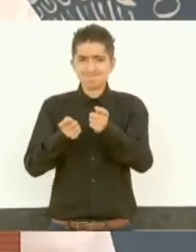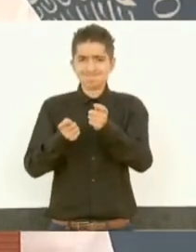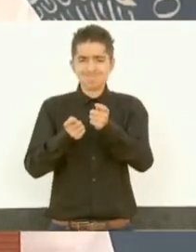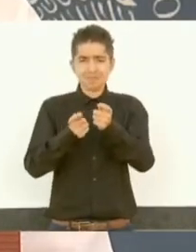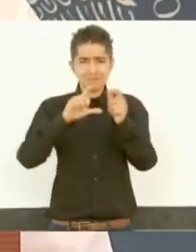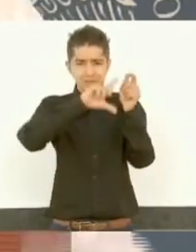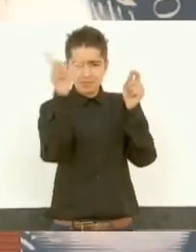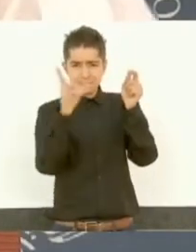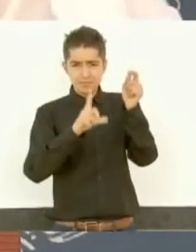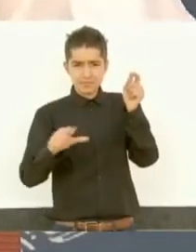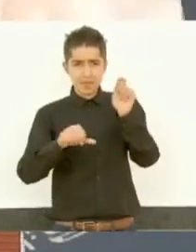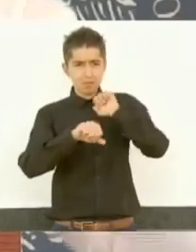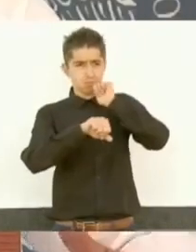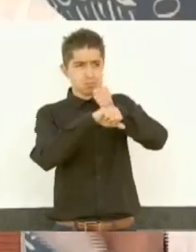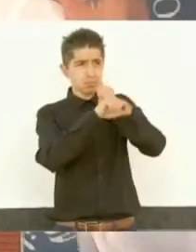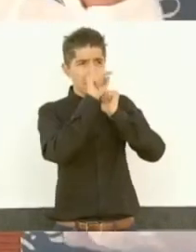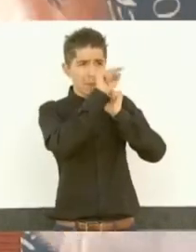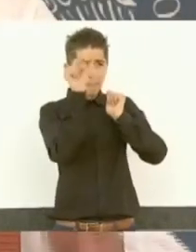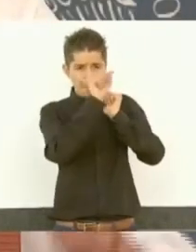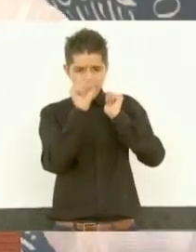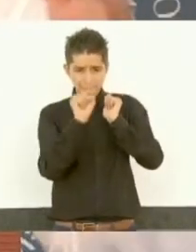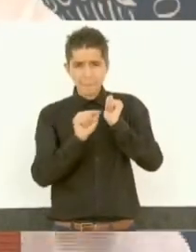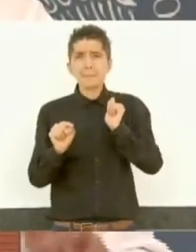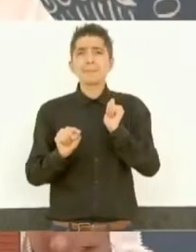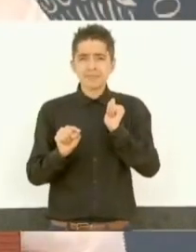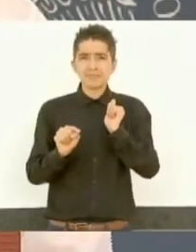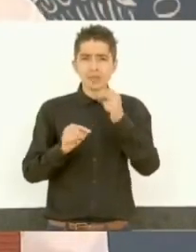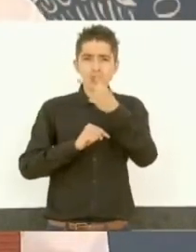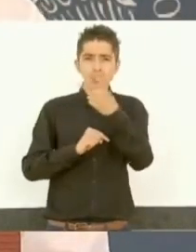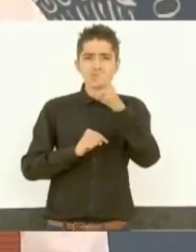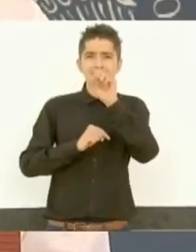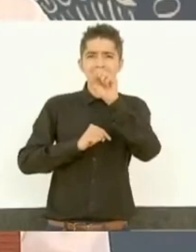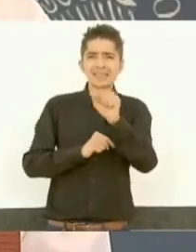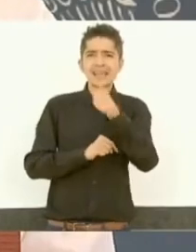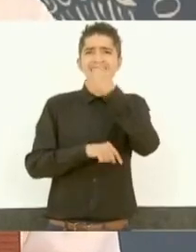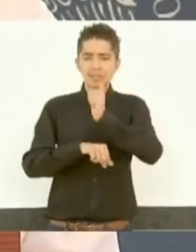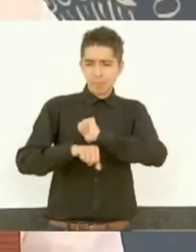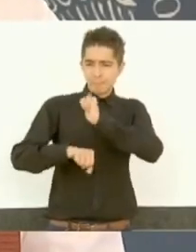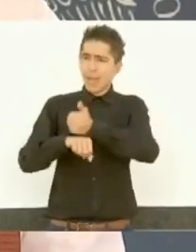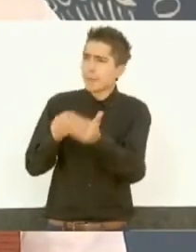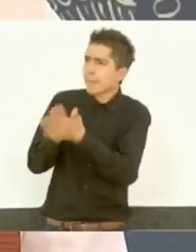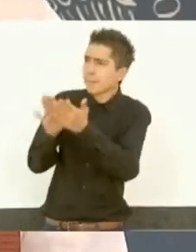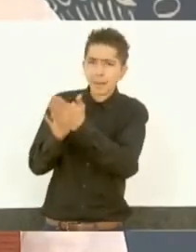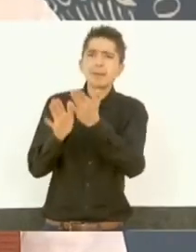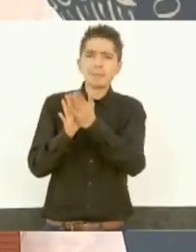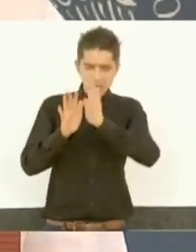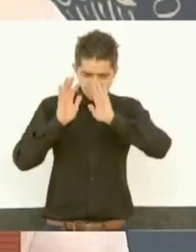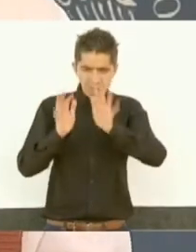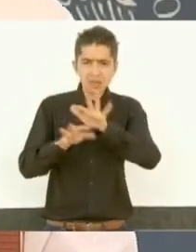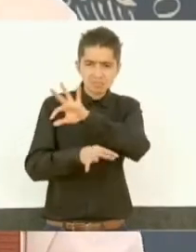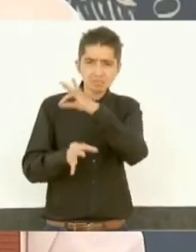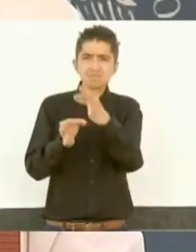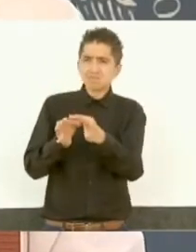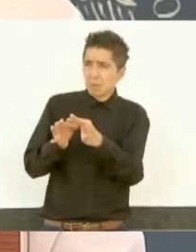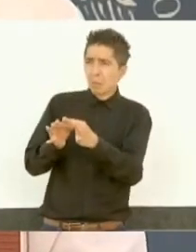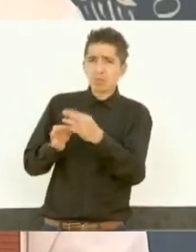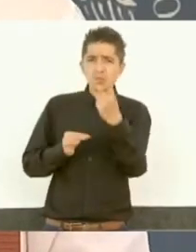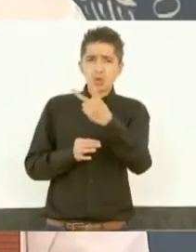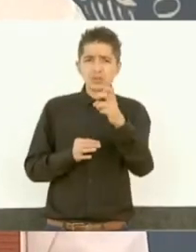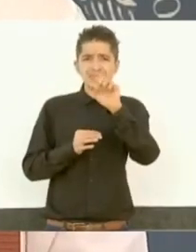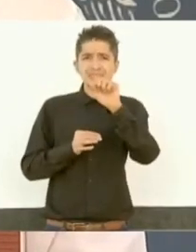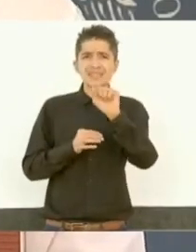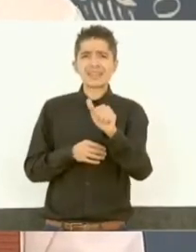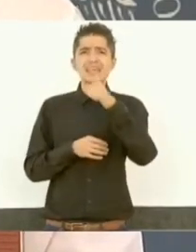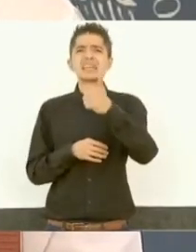pensemos 266, 266 operativas, 266